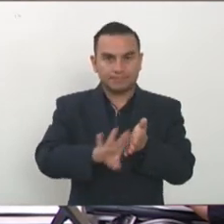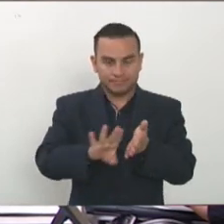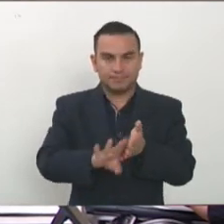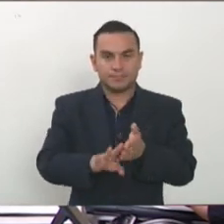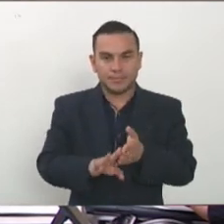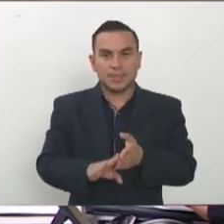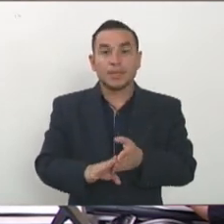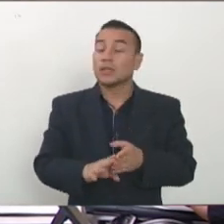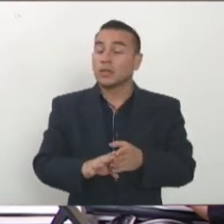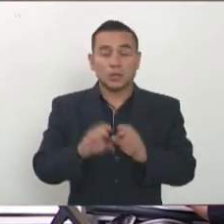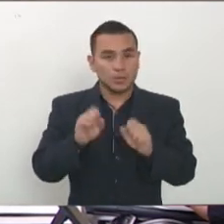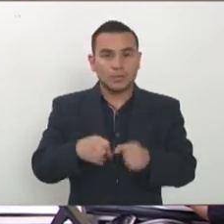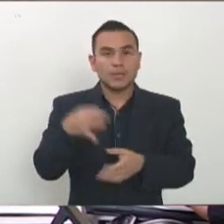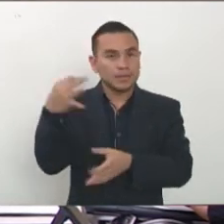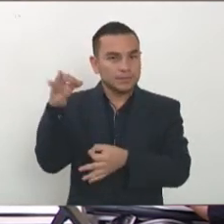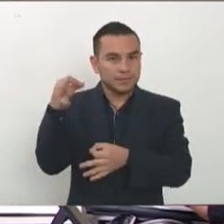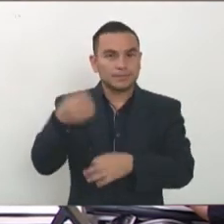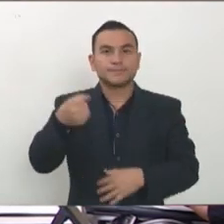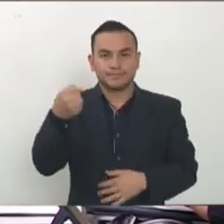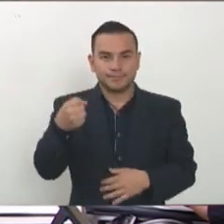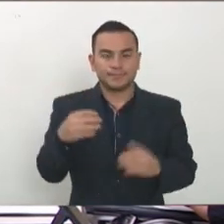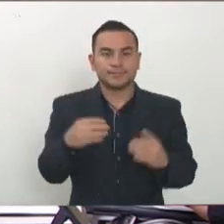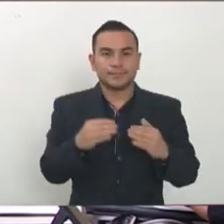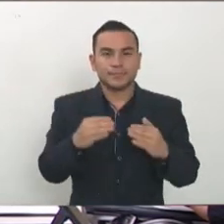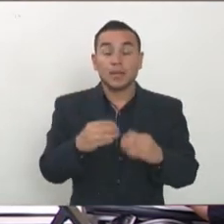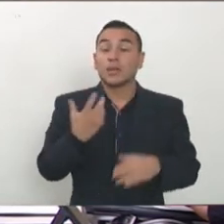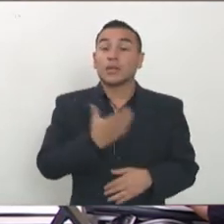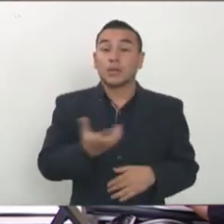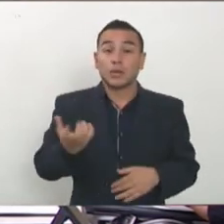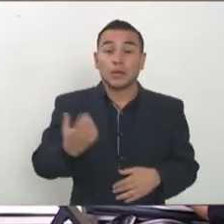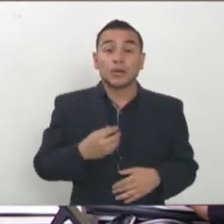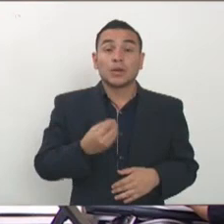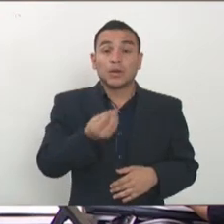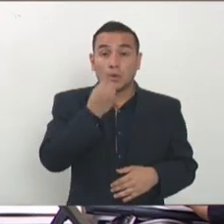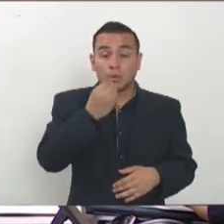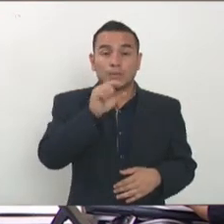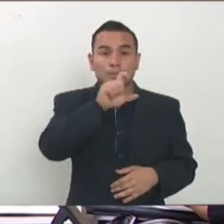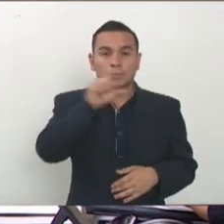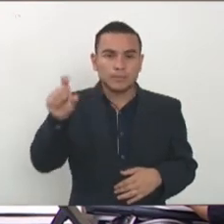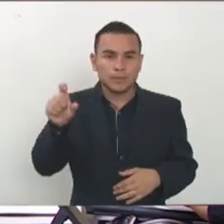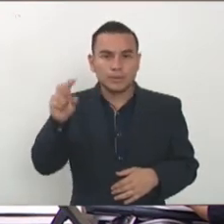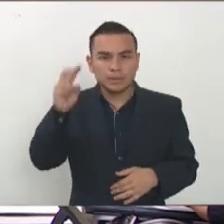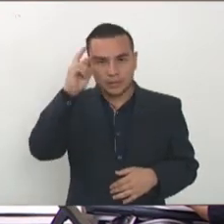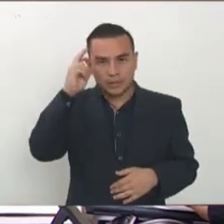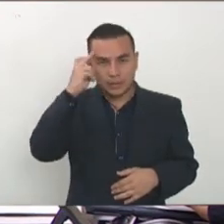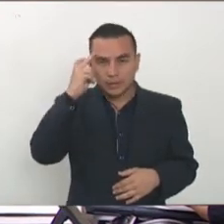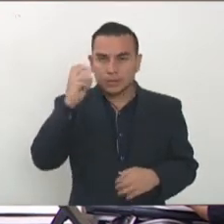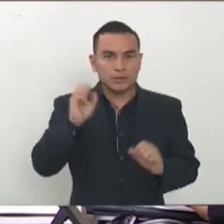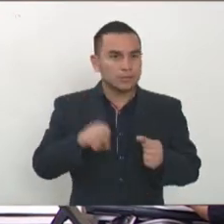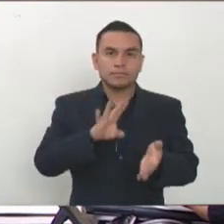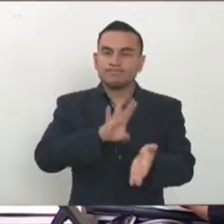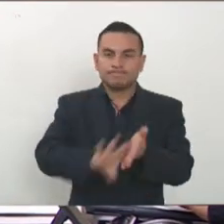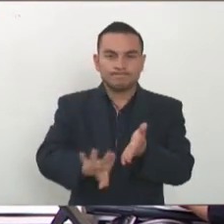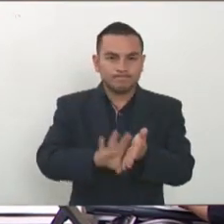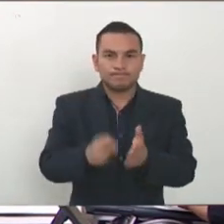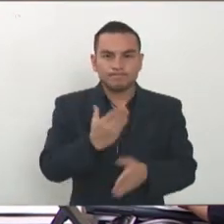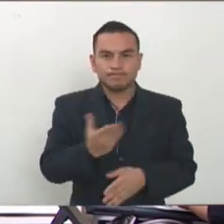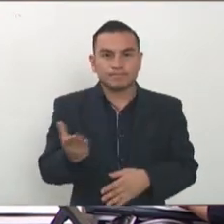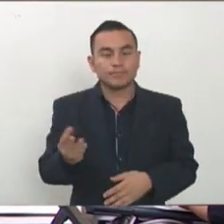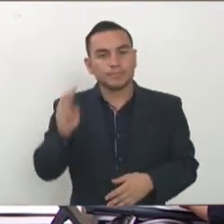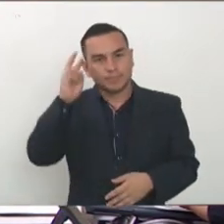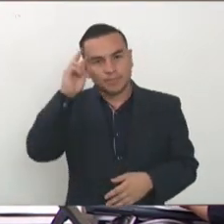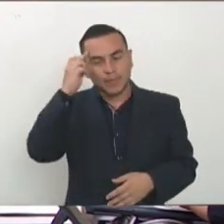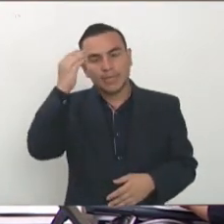también califican los restaurantes que han cerrado o que no dan abasto a pagar sus cuotas porque